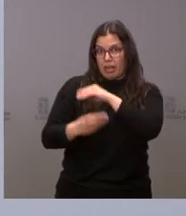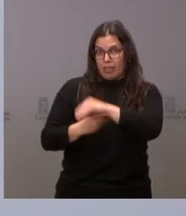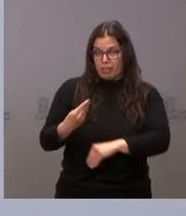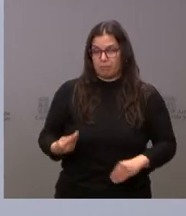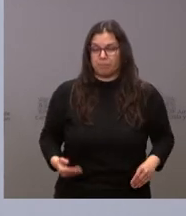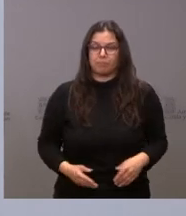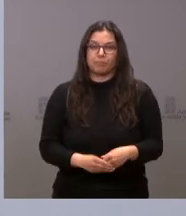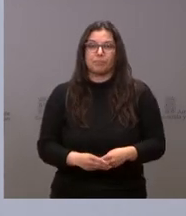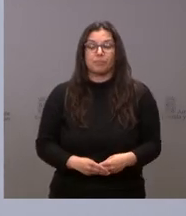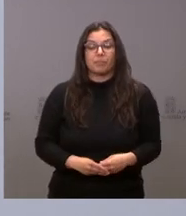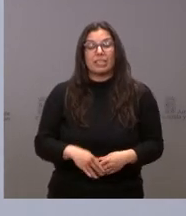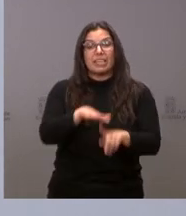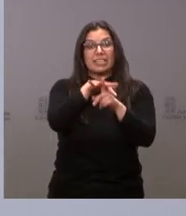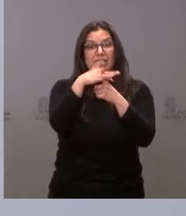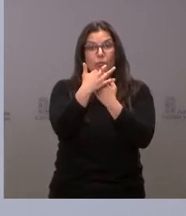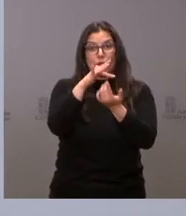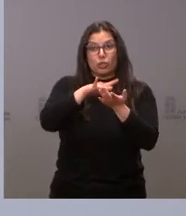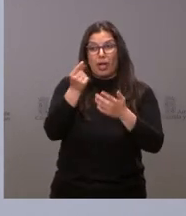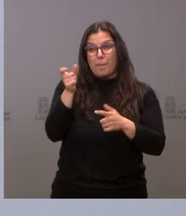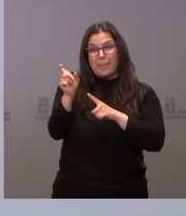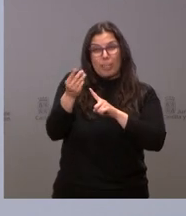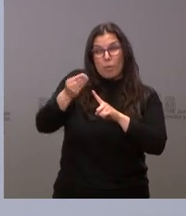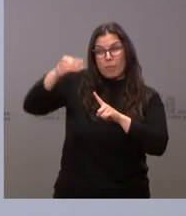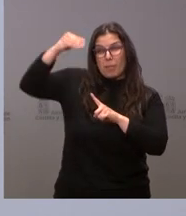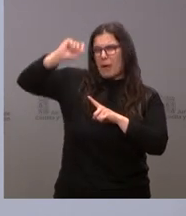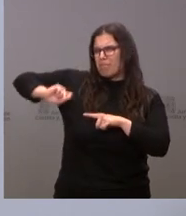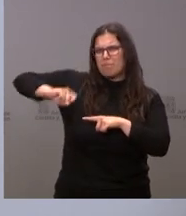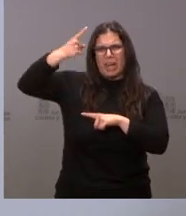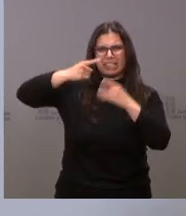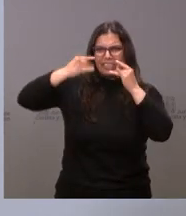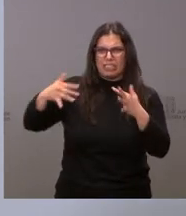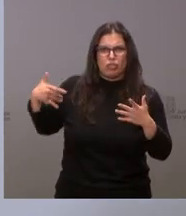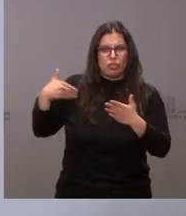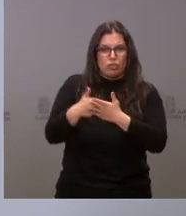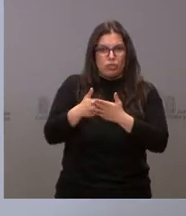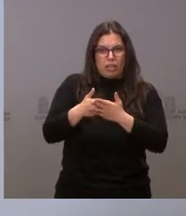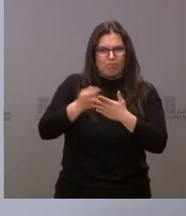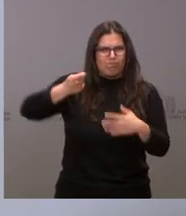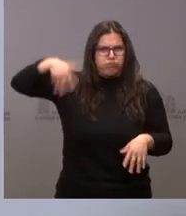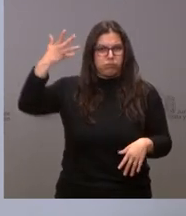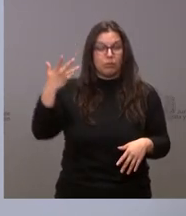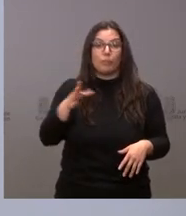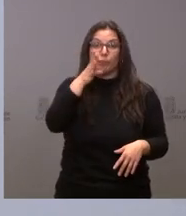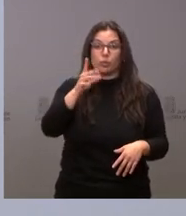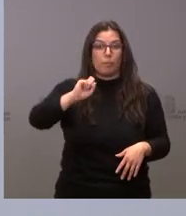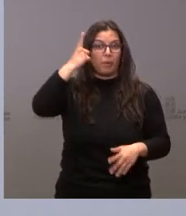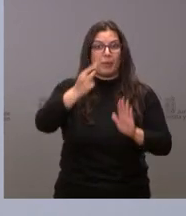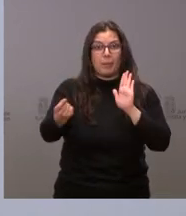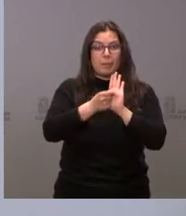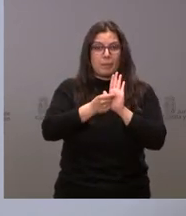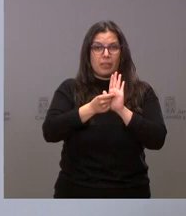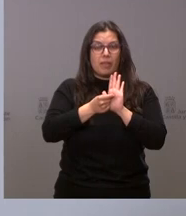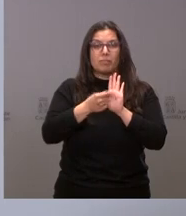Tenemos una situación récord de inflacción. Por tanto, entendemos que la primera medida tiene que ser